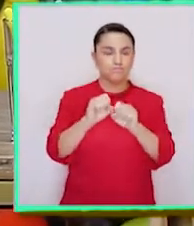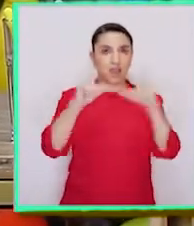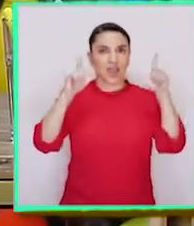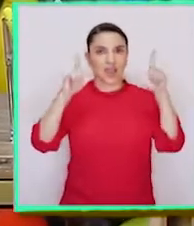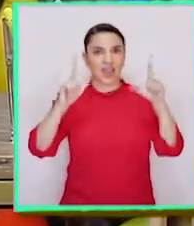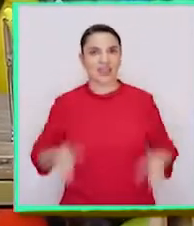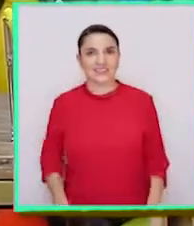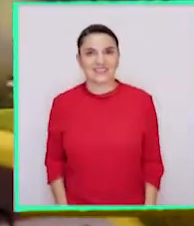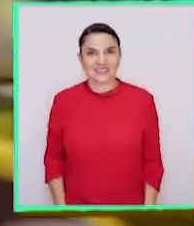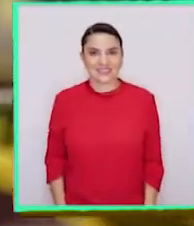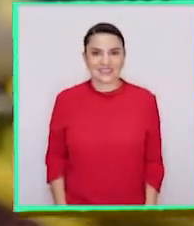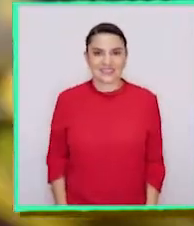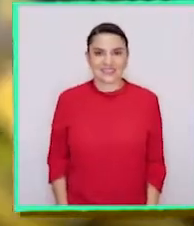impresionantes.